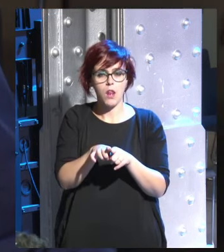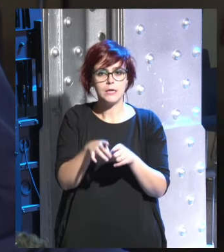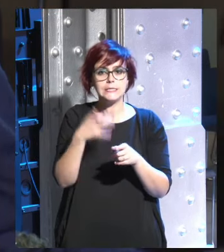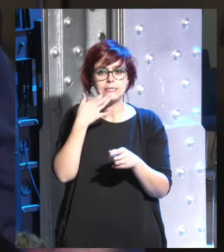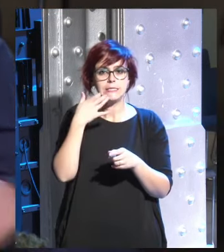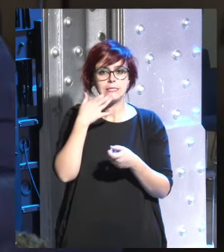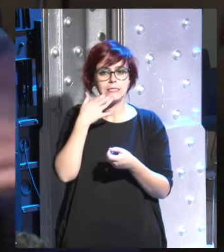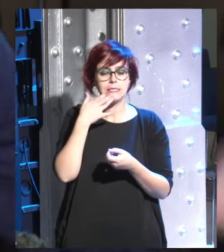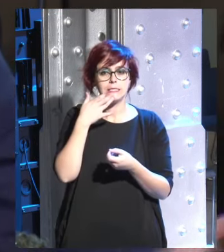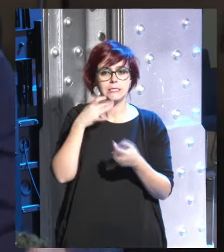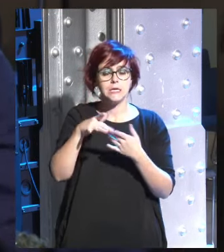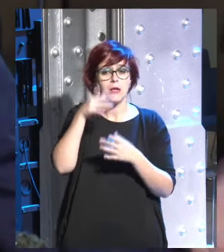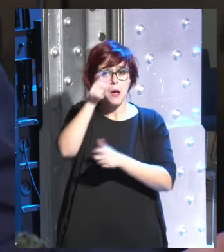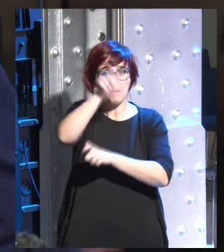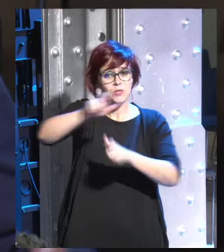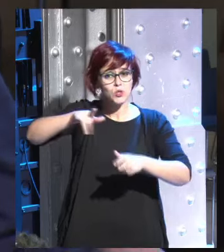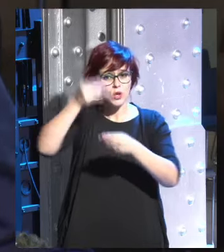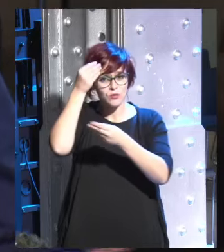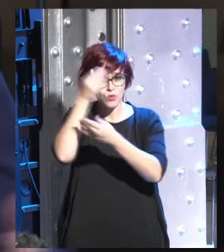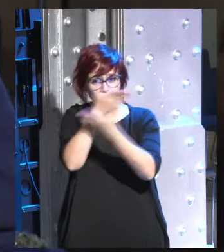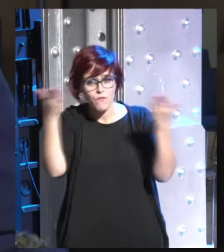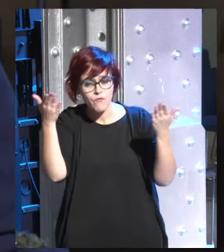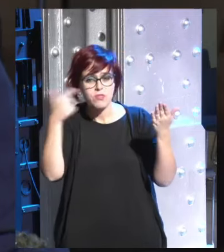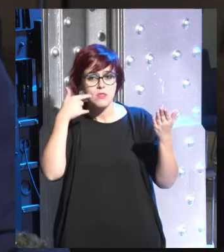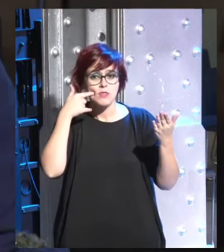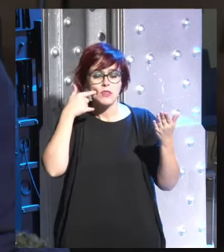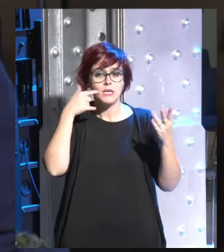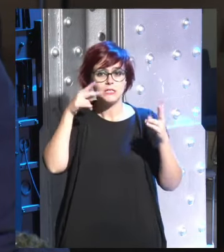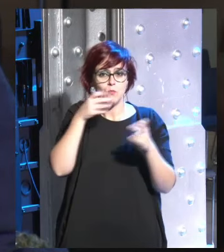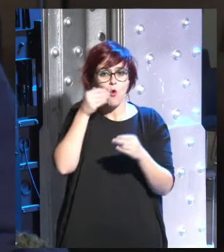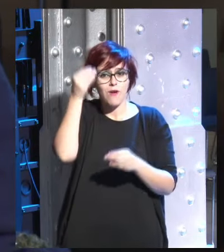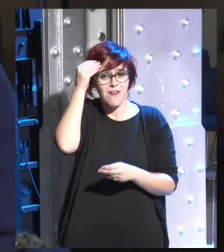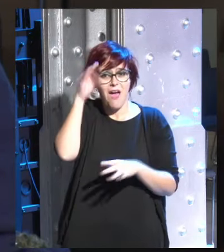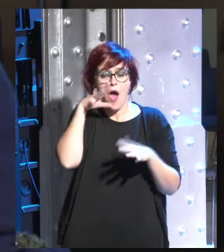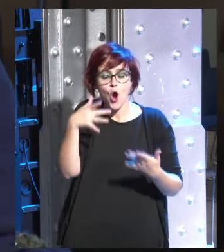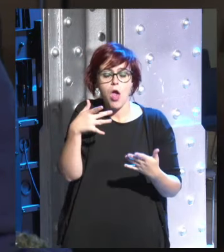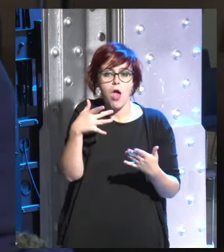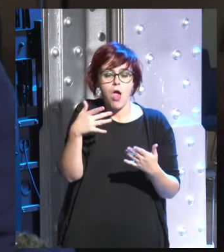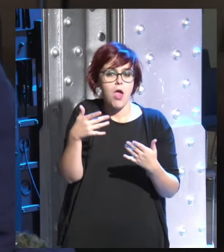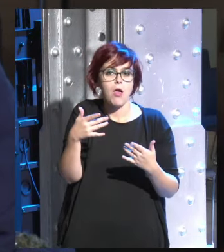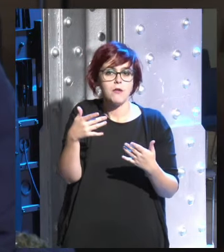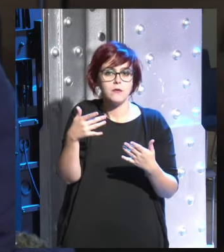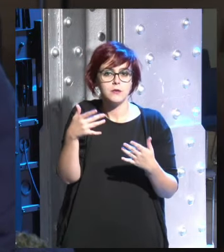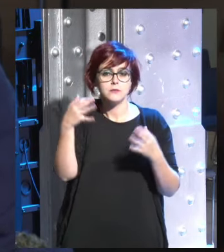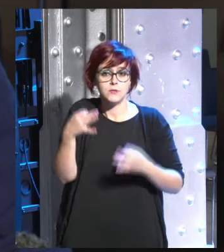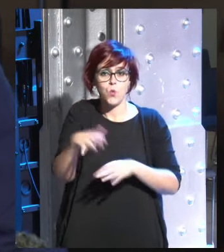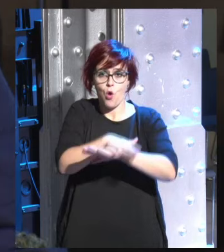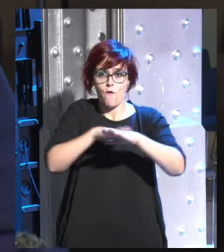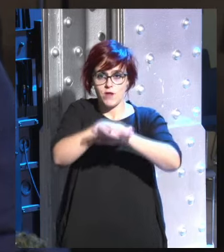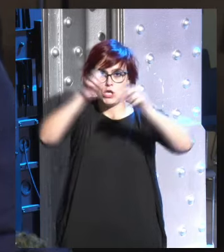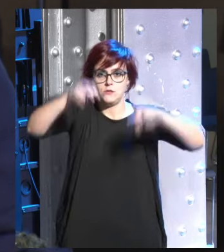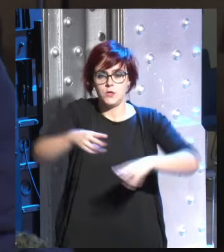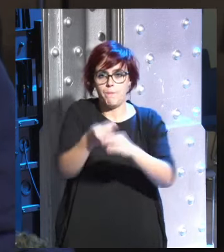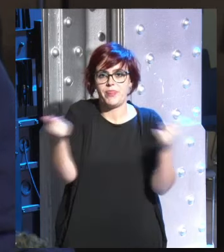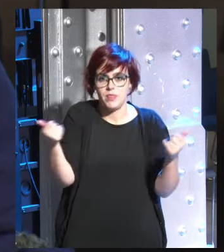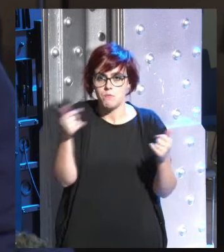personas dejan de creer en lo que se está creyendo actualmente como corriente principal habrá una anarquía eso